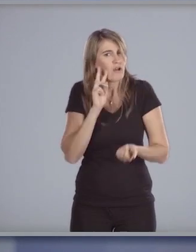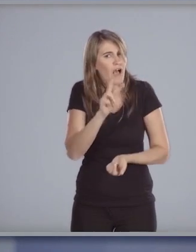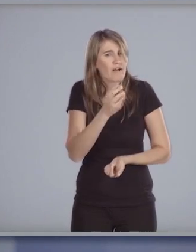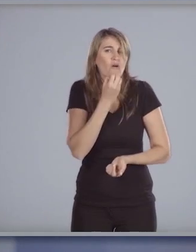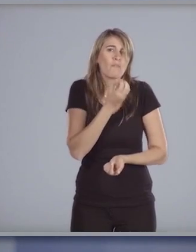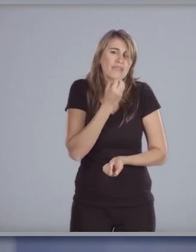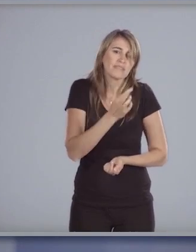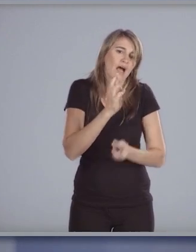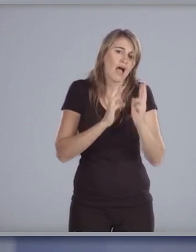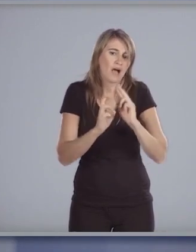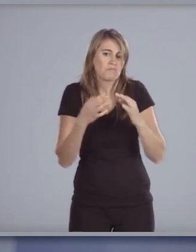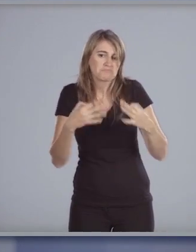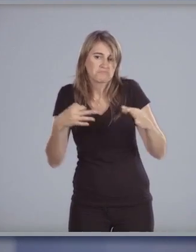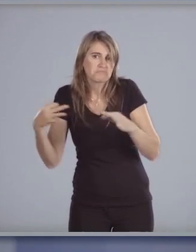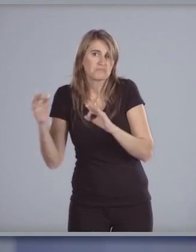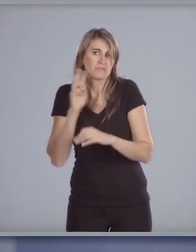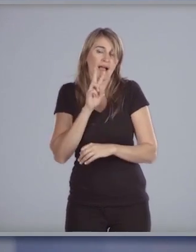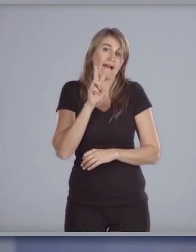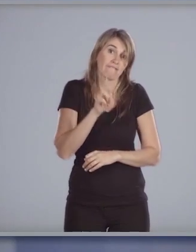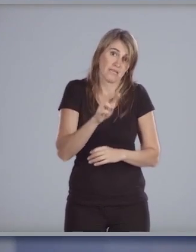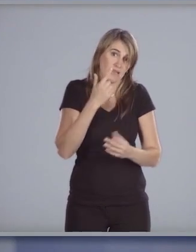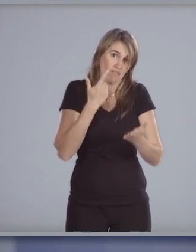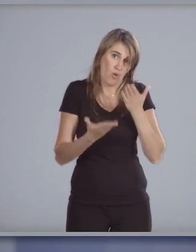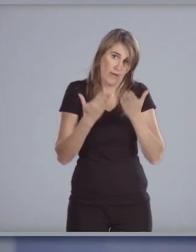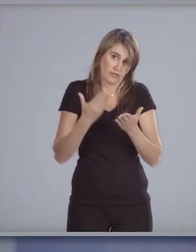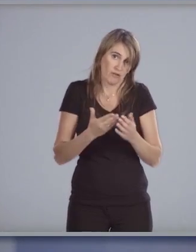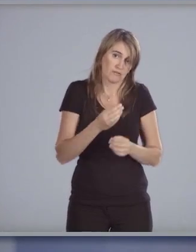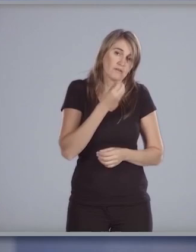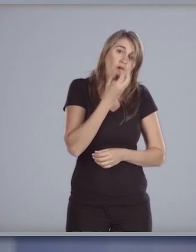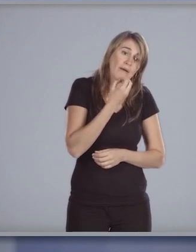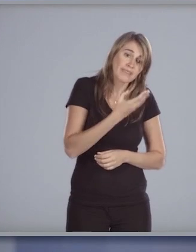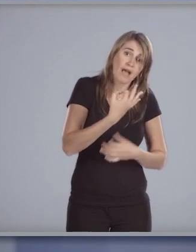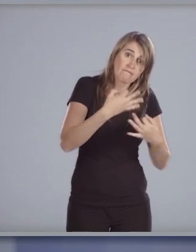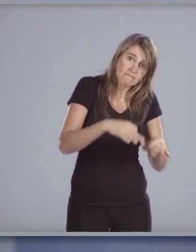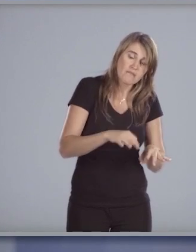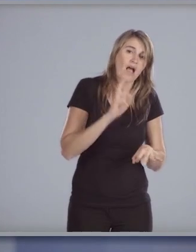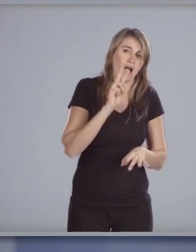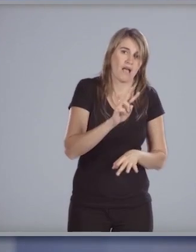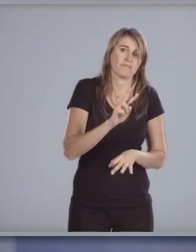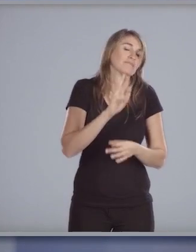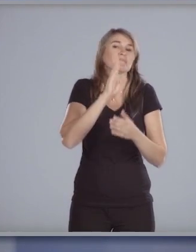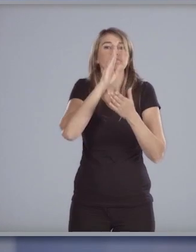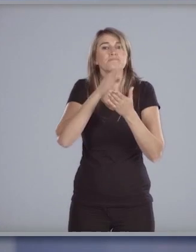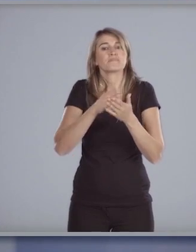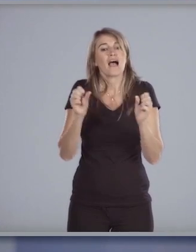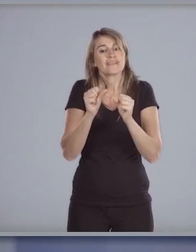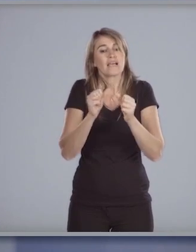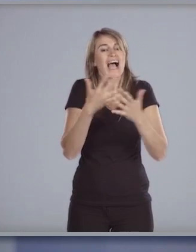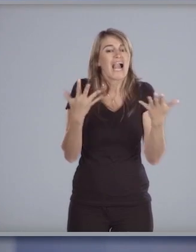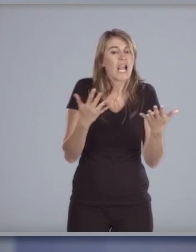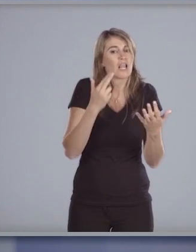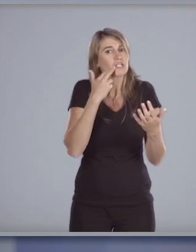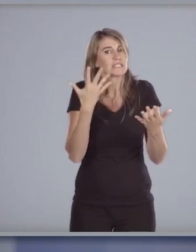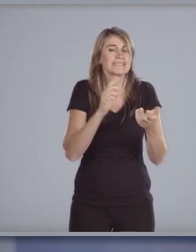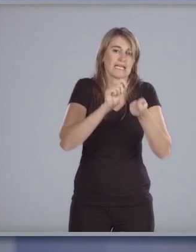de los resultados esos que se vayan obteniendo con el fin de introducir las modificaciones